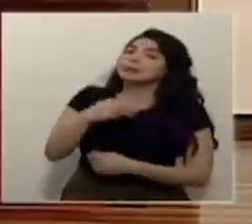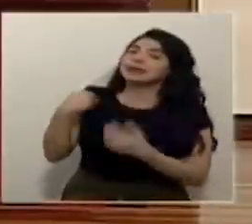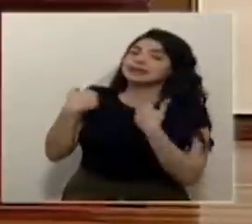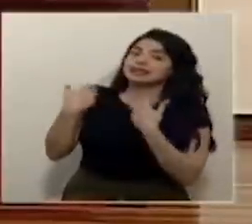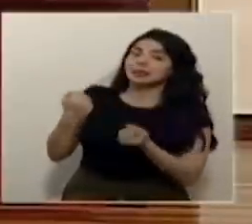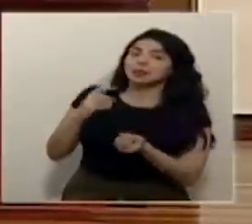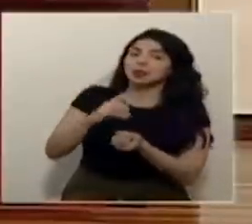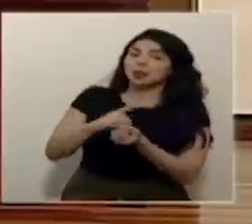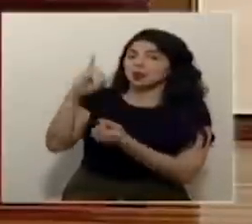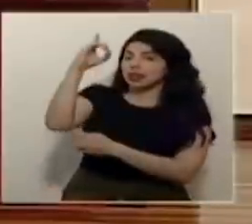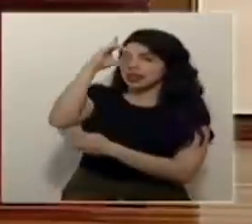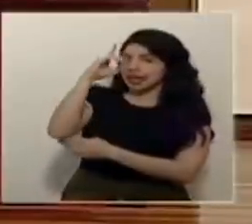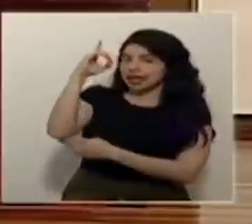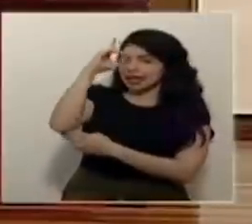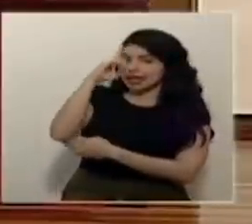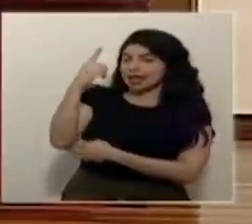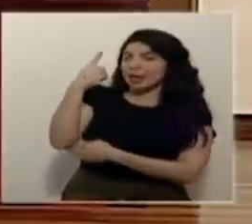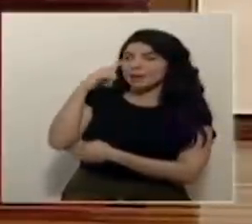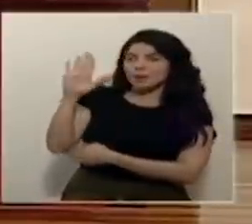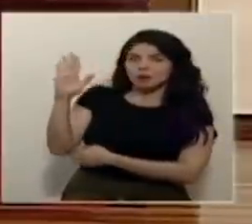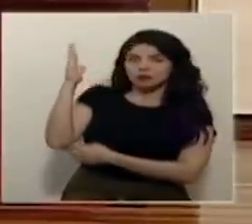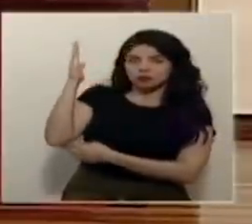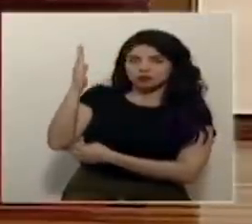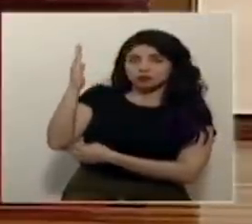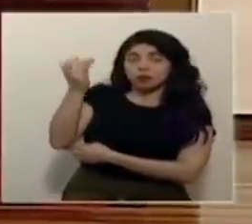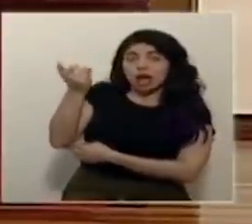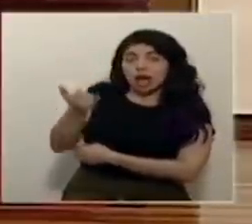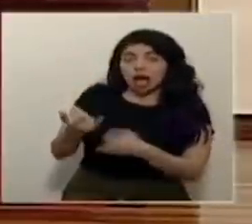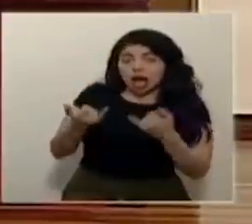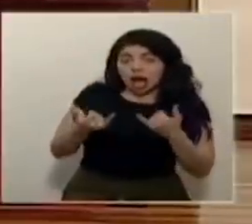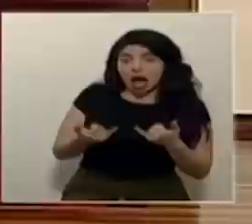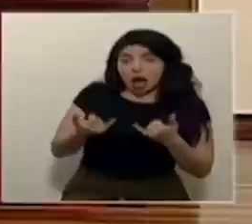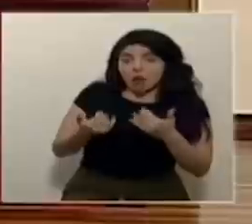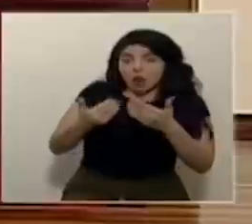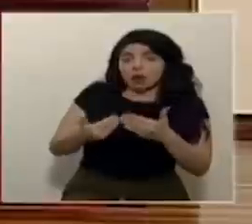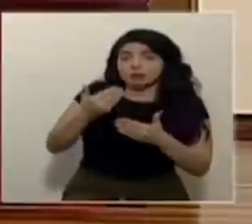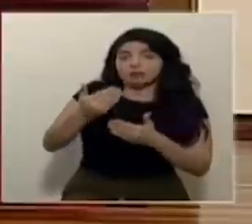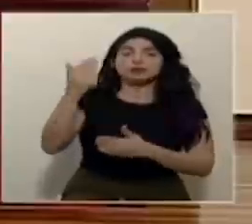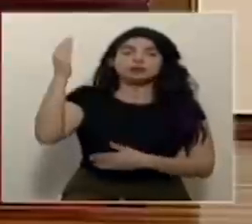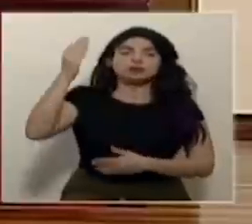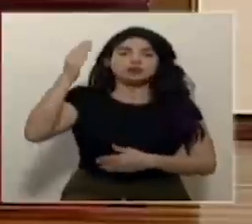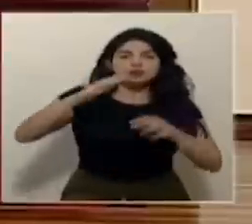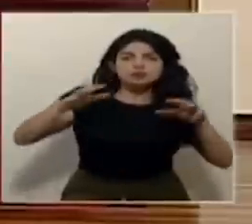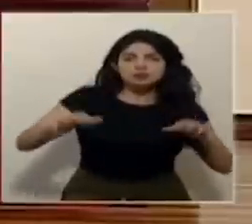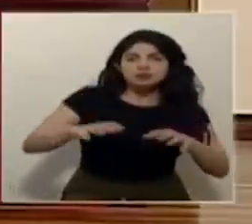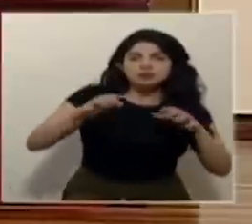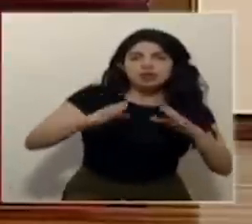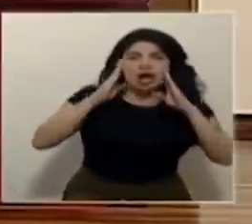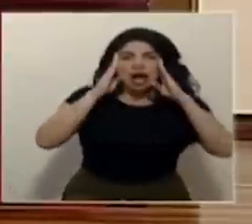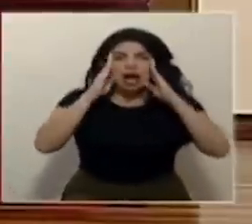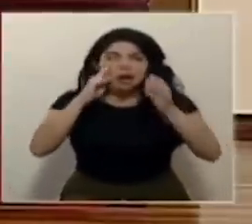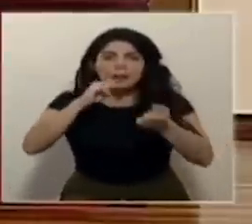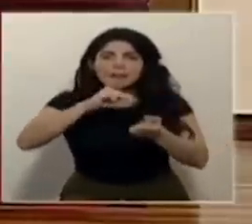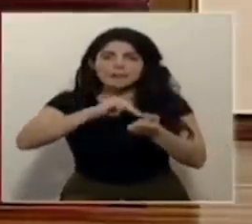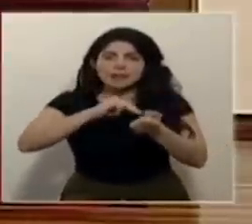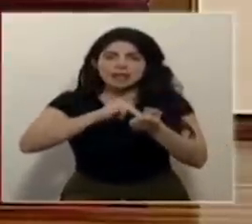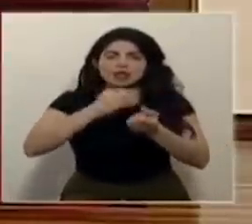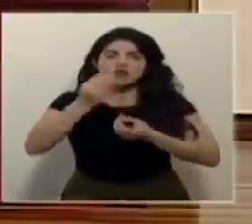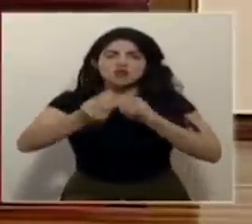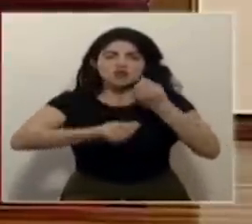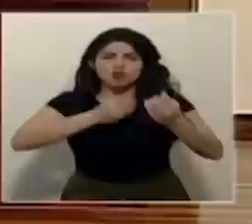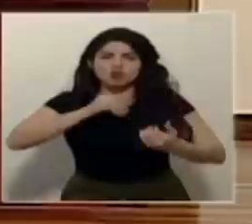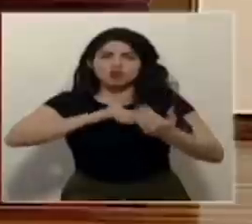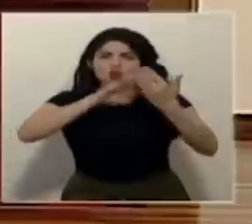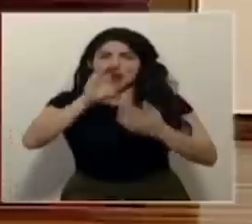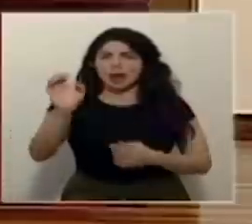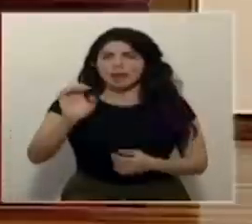de Salud del Doctor Daniel Salas por su mensaje. A continuación escucharemos el reporte de acciones y atención médica de frente a la